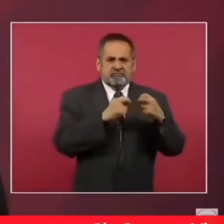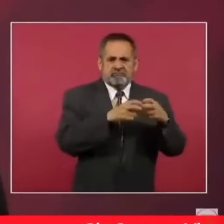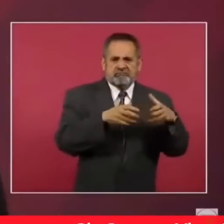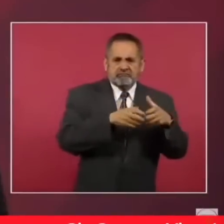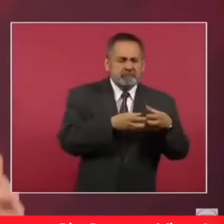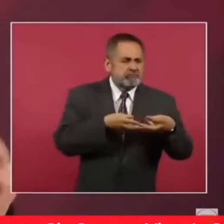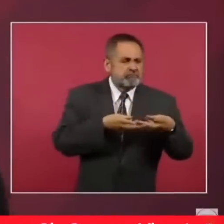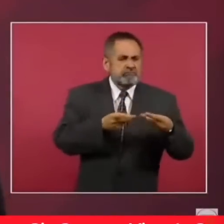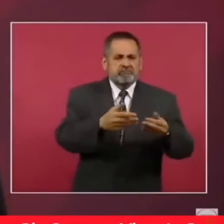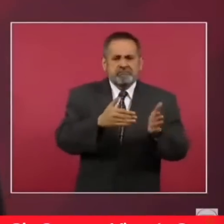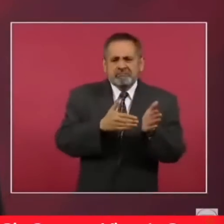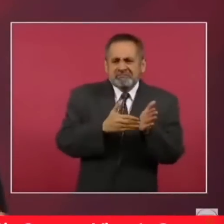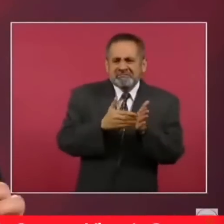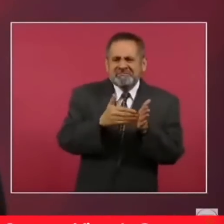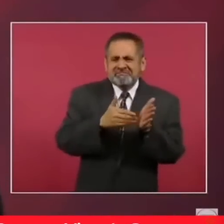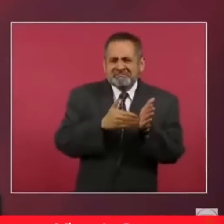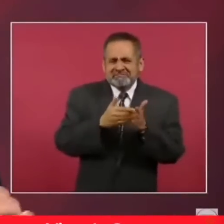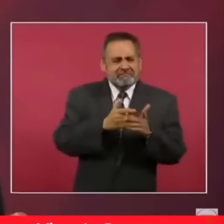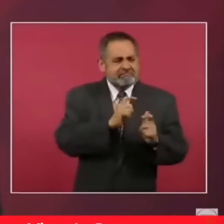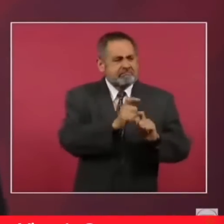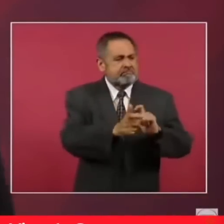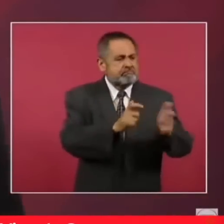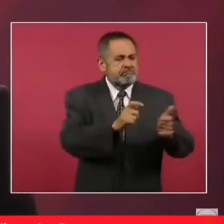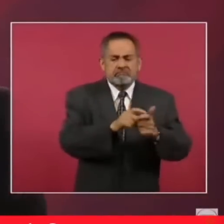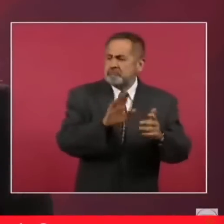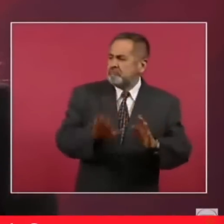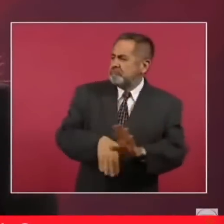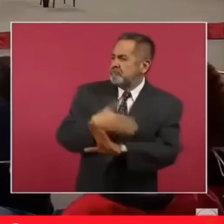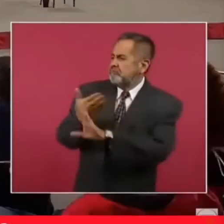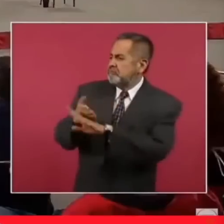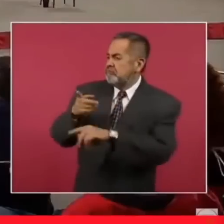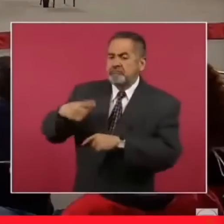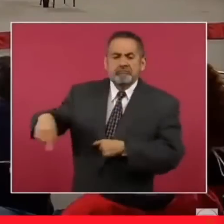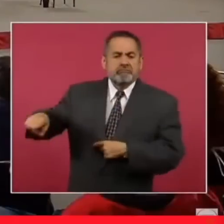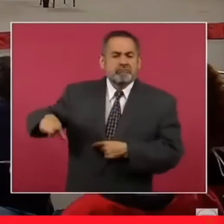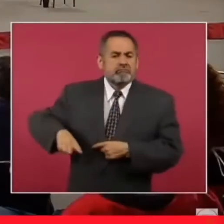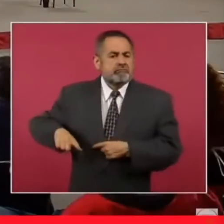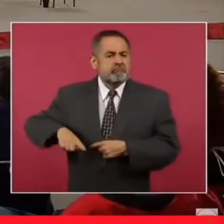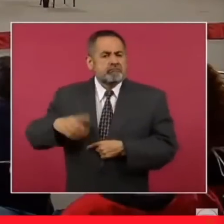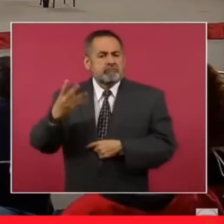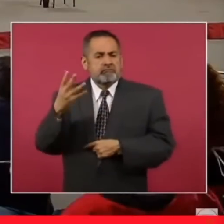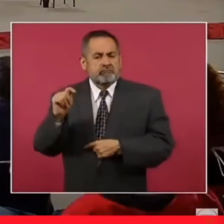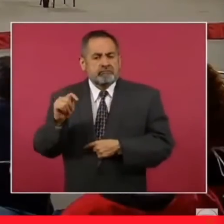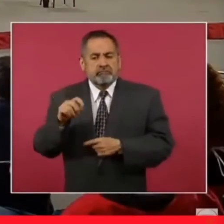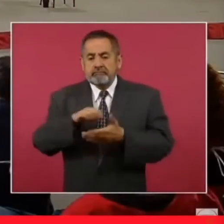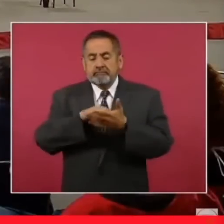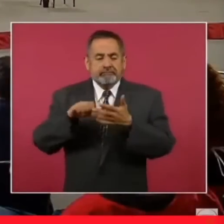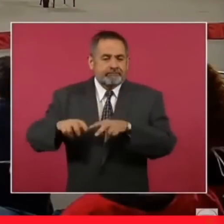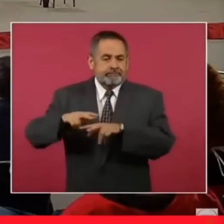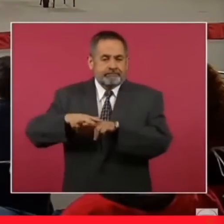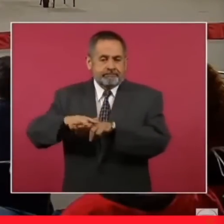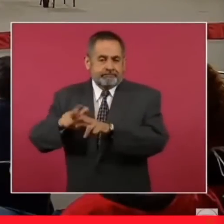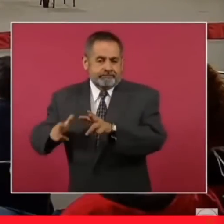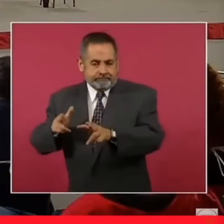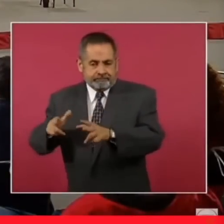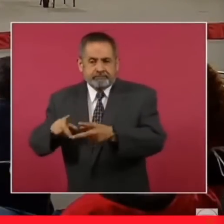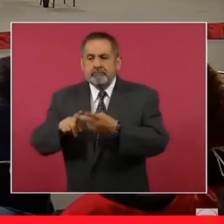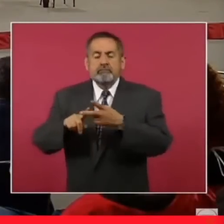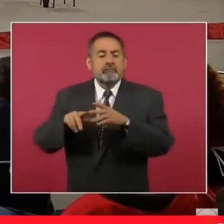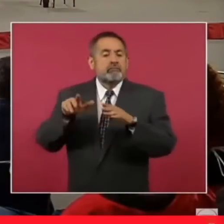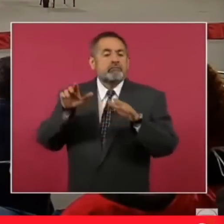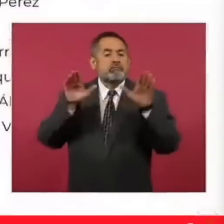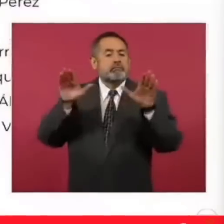de pesos en contra de los gobiernos de la Cuarta Transformación, como el Tren Maya y el Aeropuerto